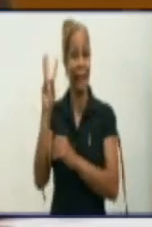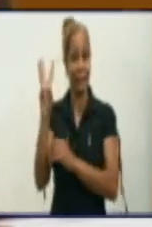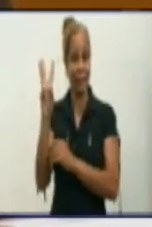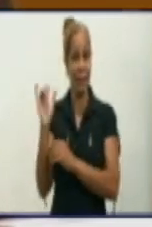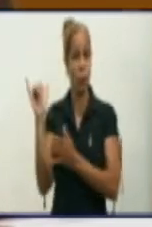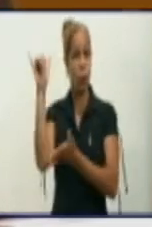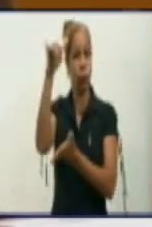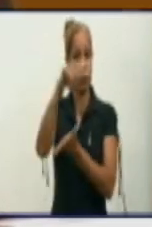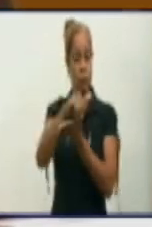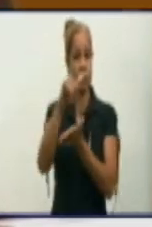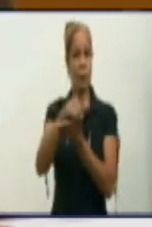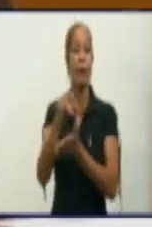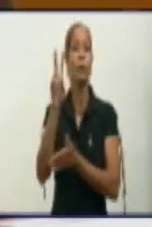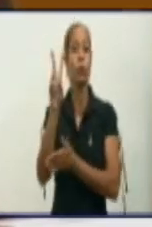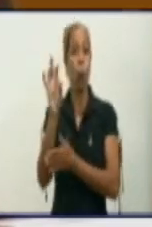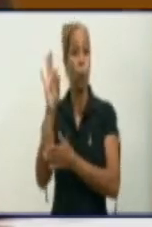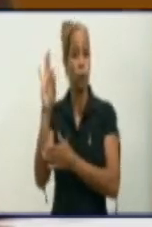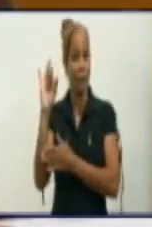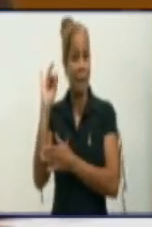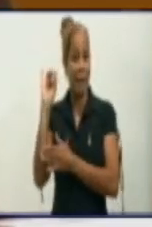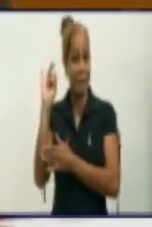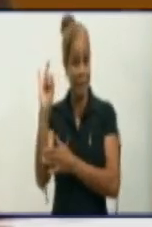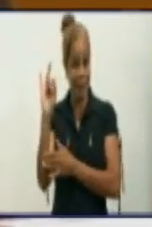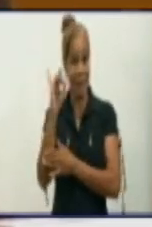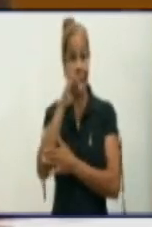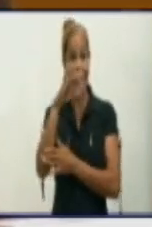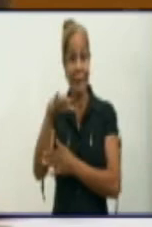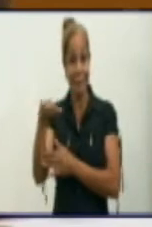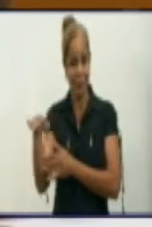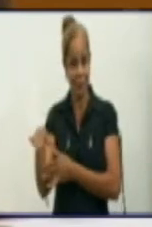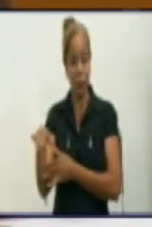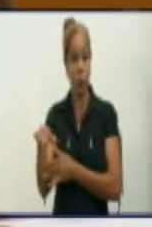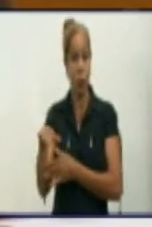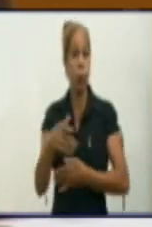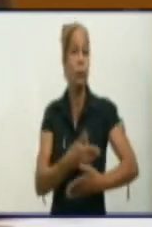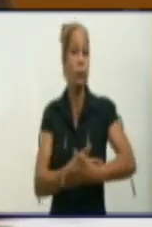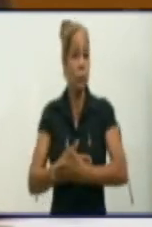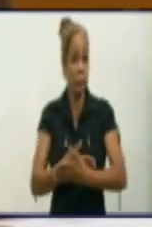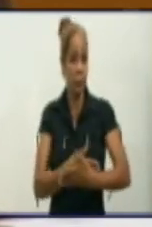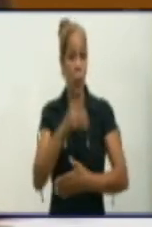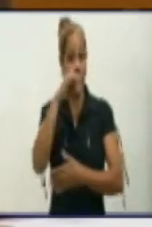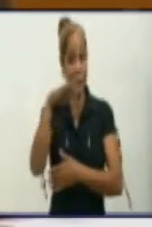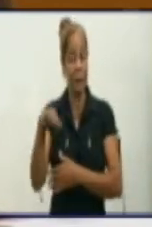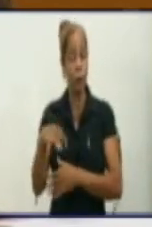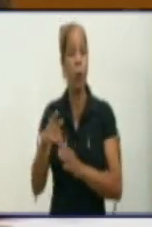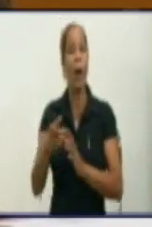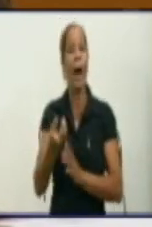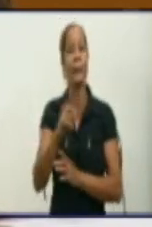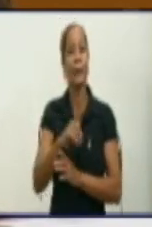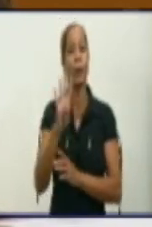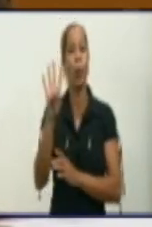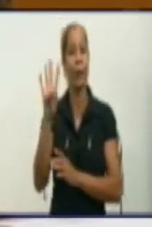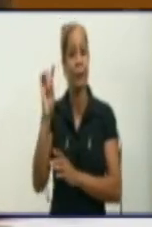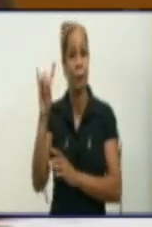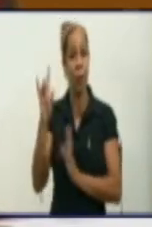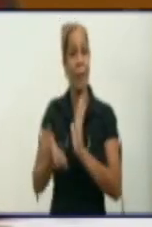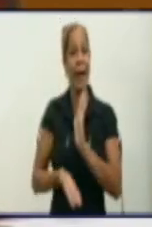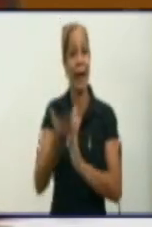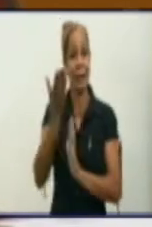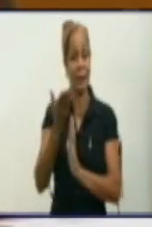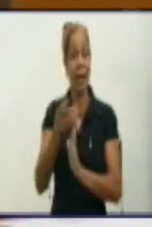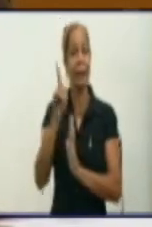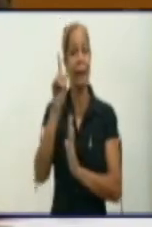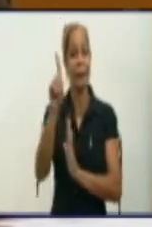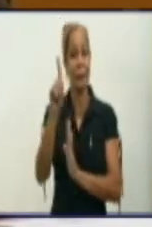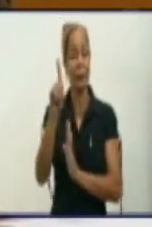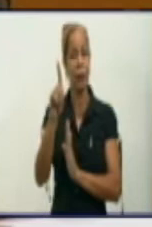287 en la edad pediátrica, en el día de ayer tuvimos 49 altas y ya llevamos 1.808